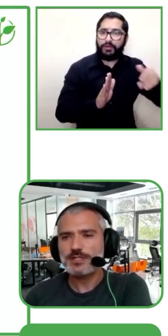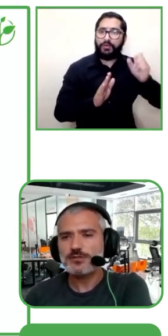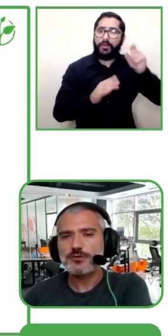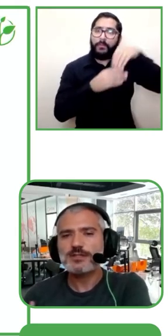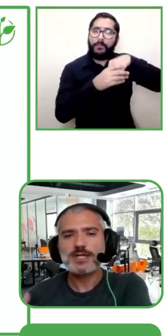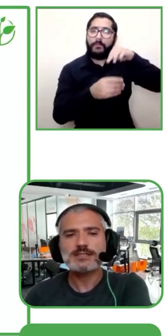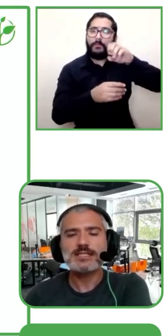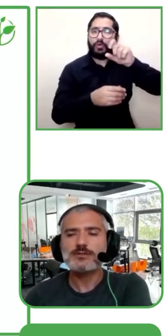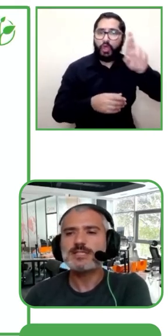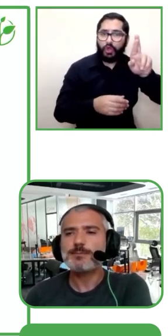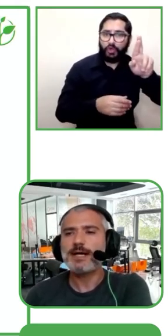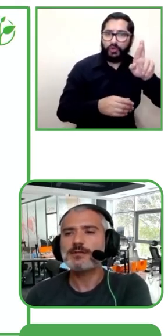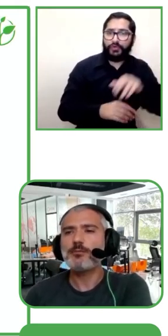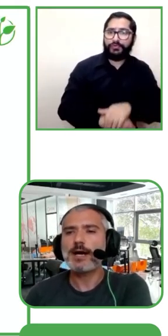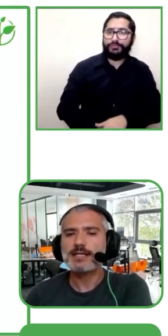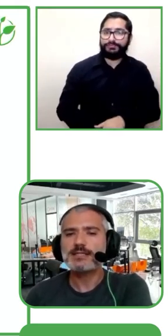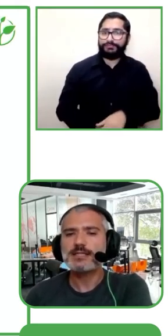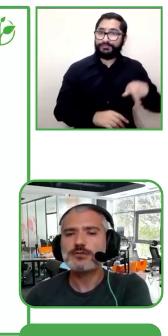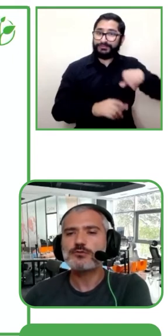fondos